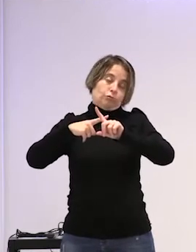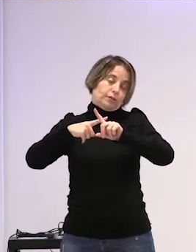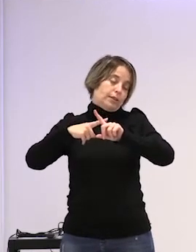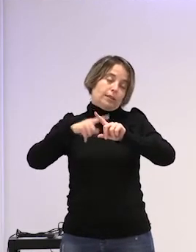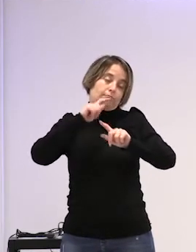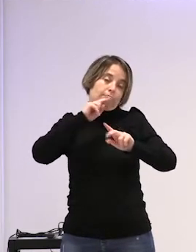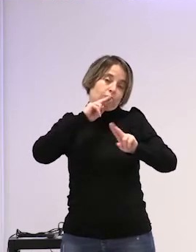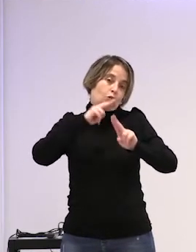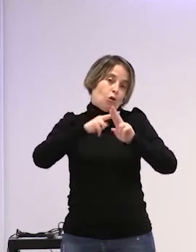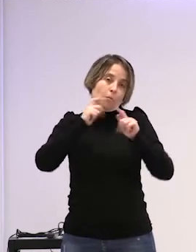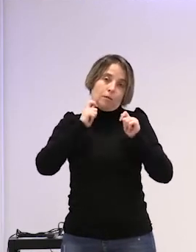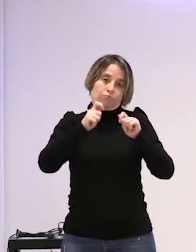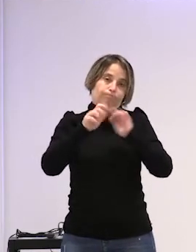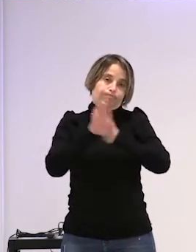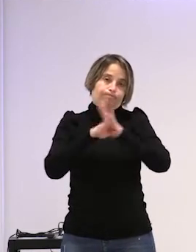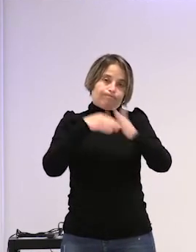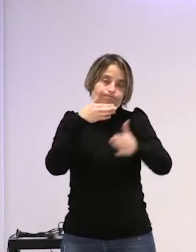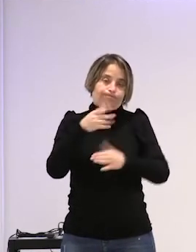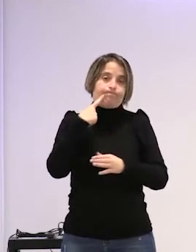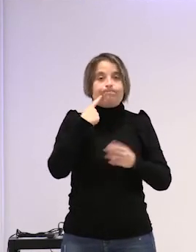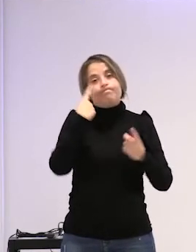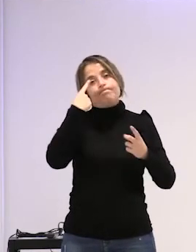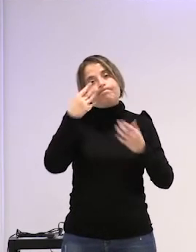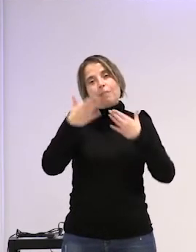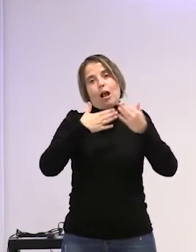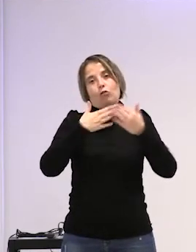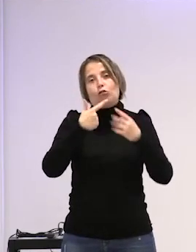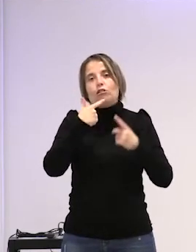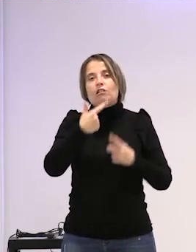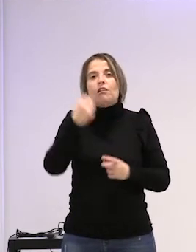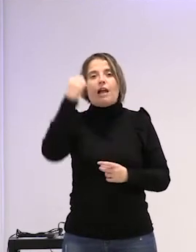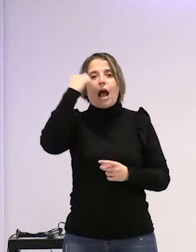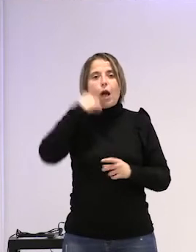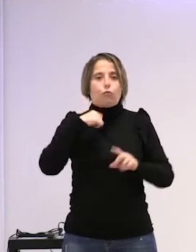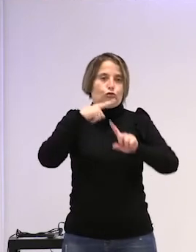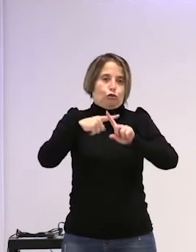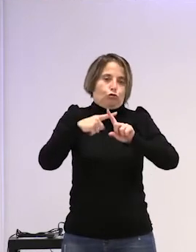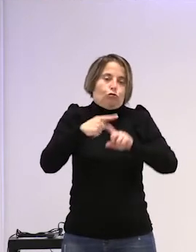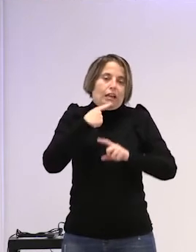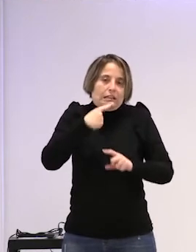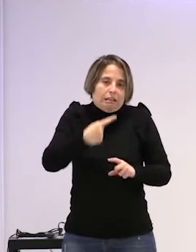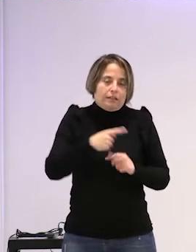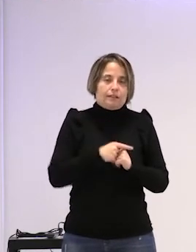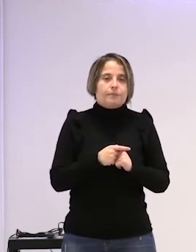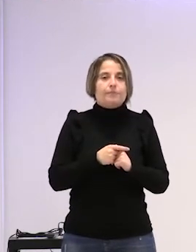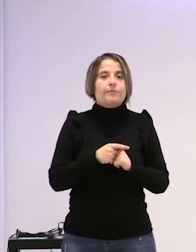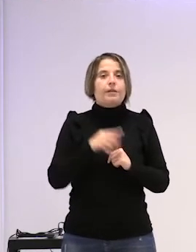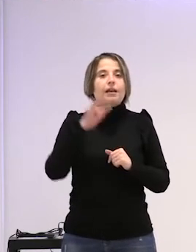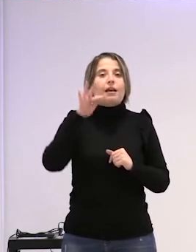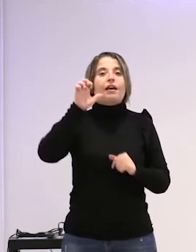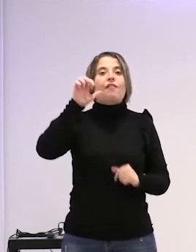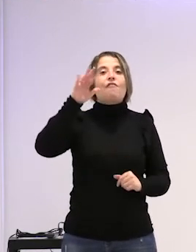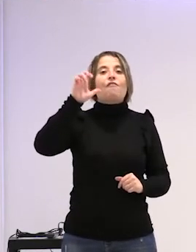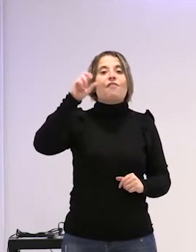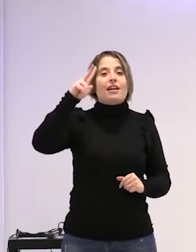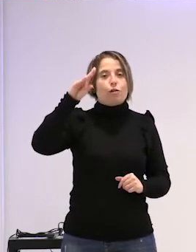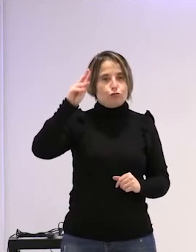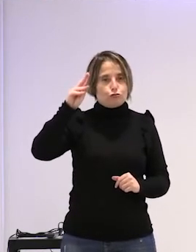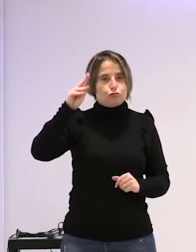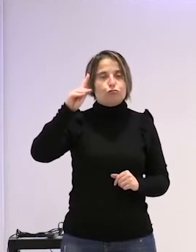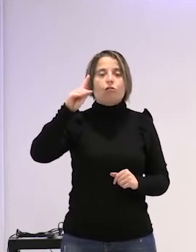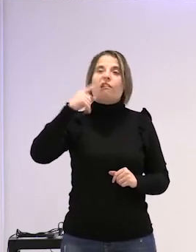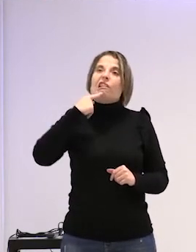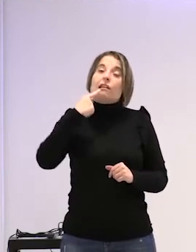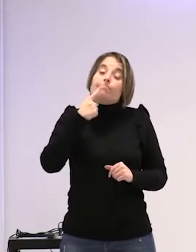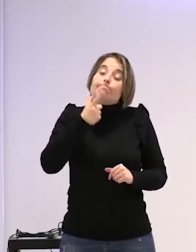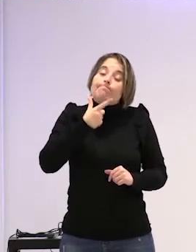así los llaman algunos autores que ahora nombraré, Freud habló y aunque no nos